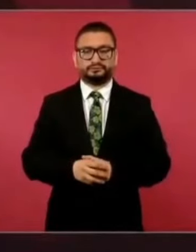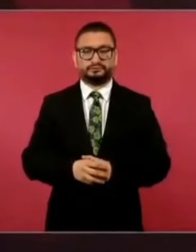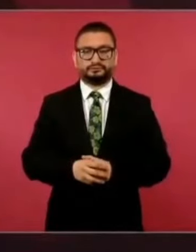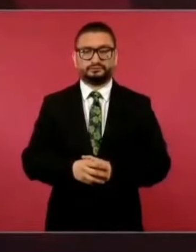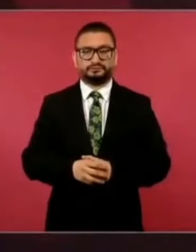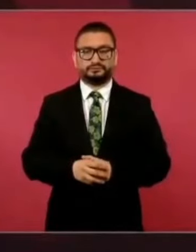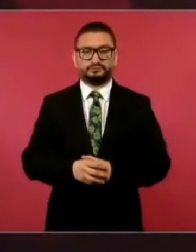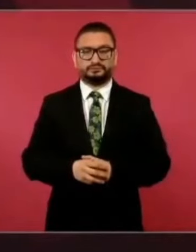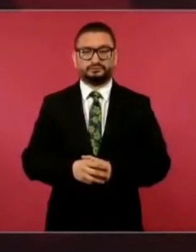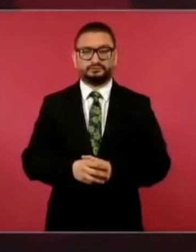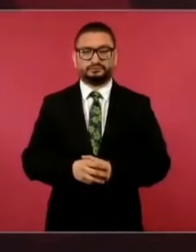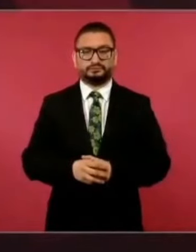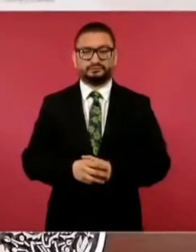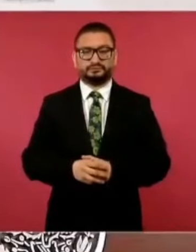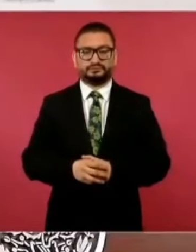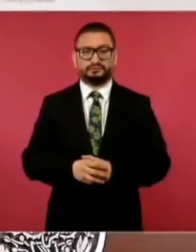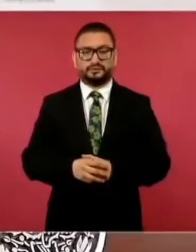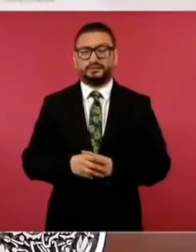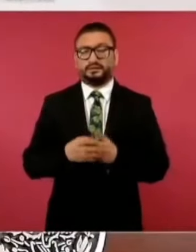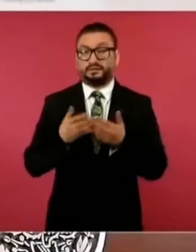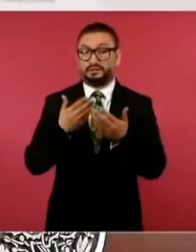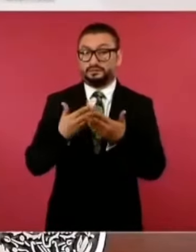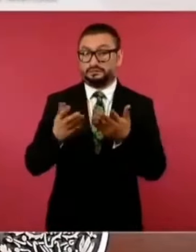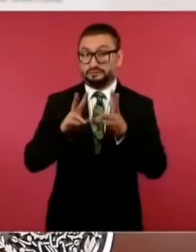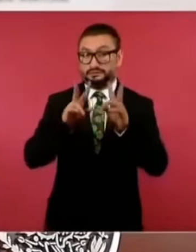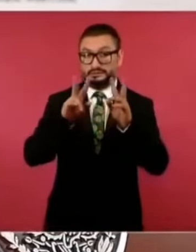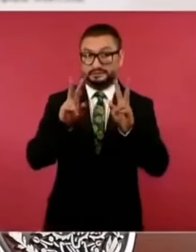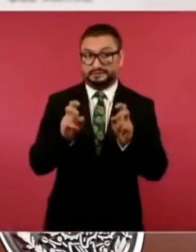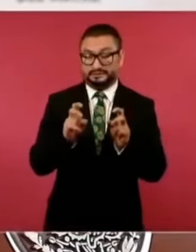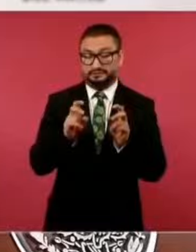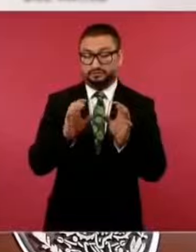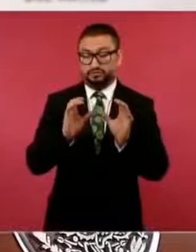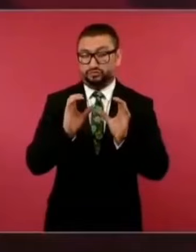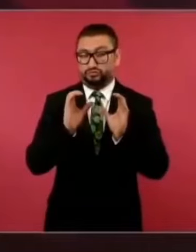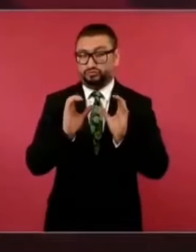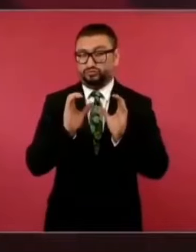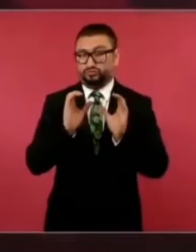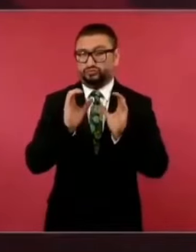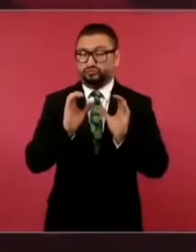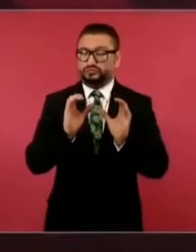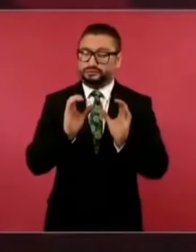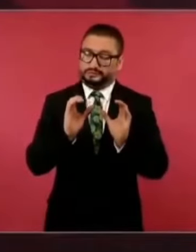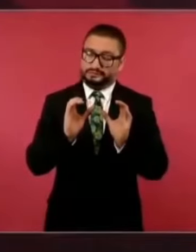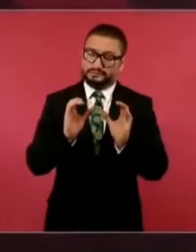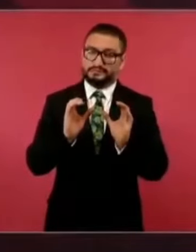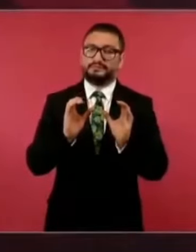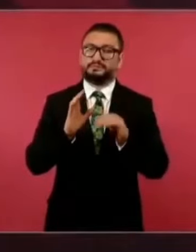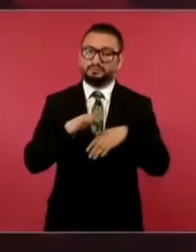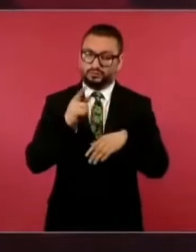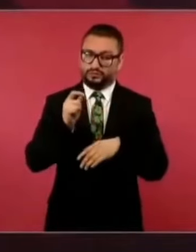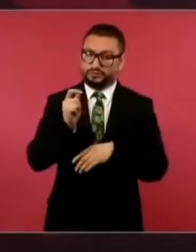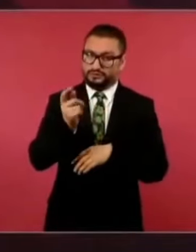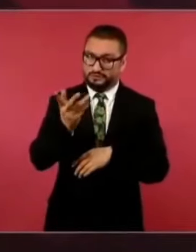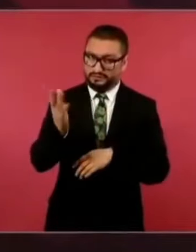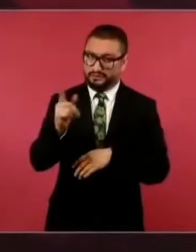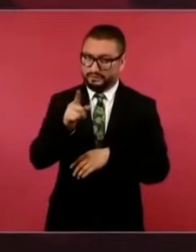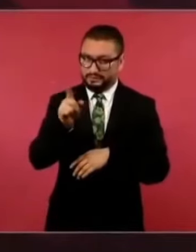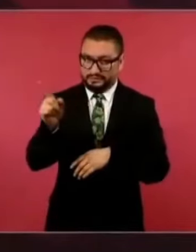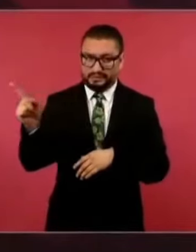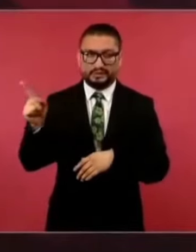Y como son asuntos muy delicados, porque ellos promovieron